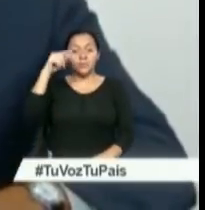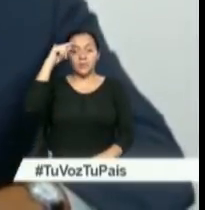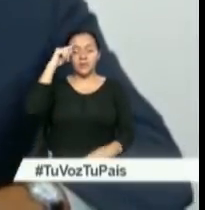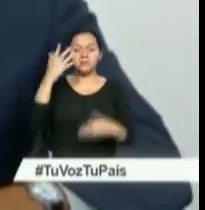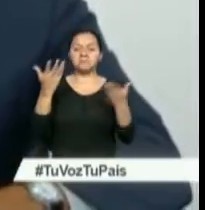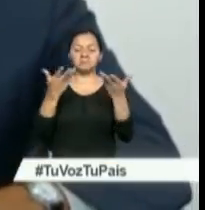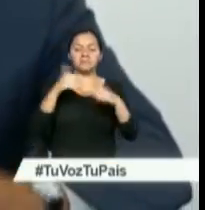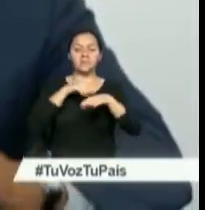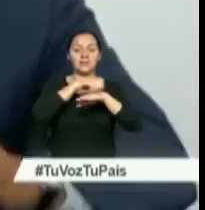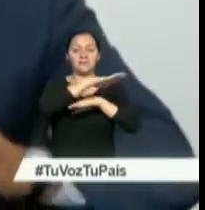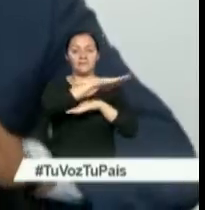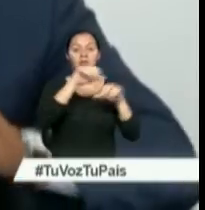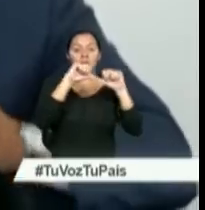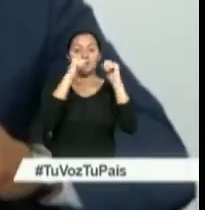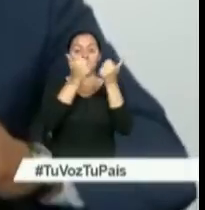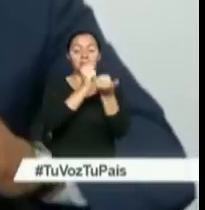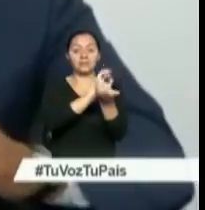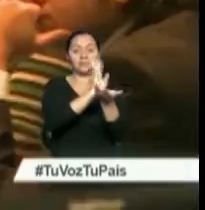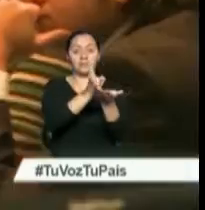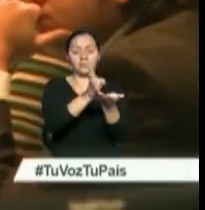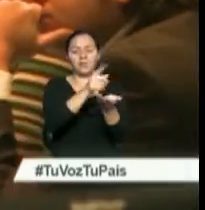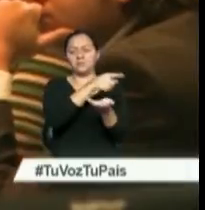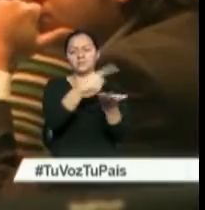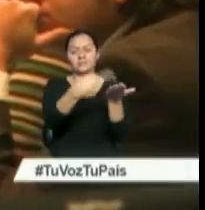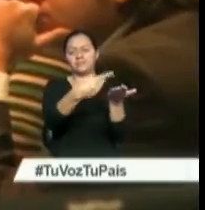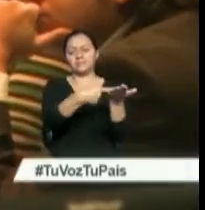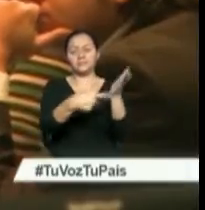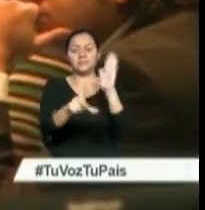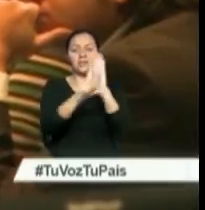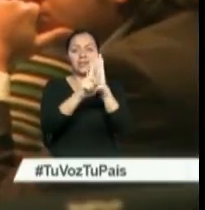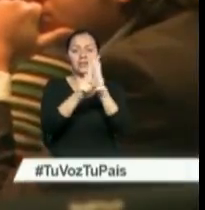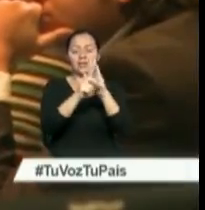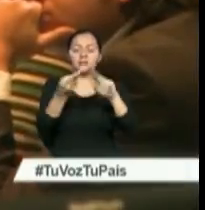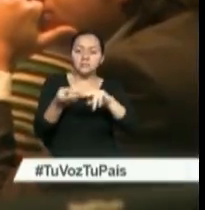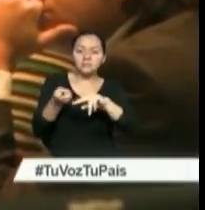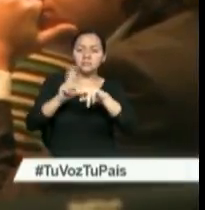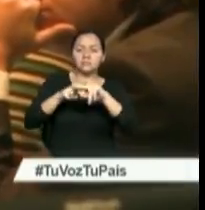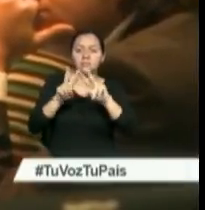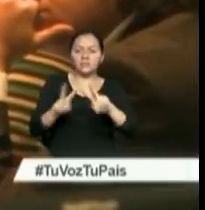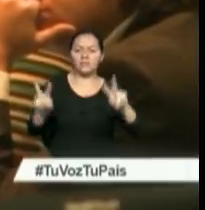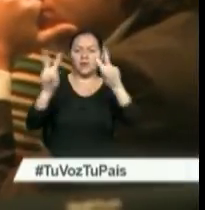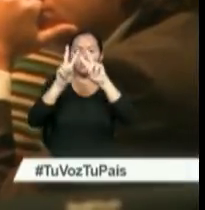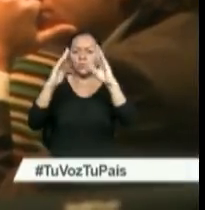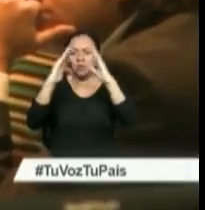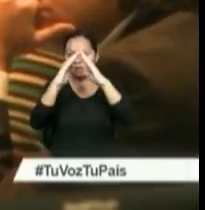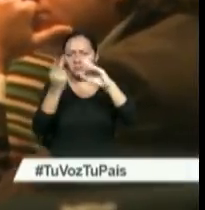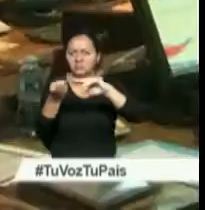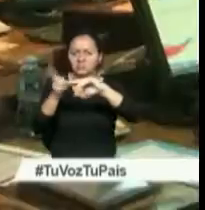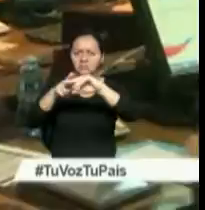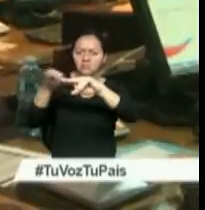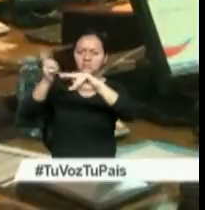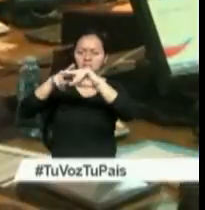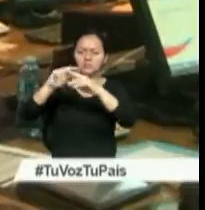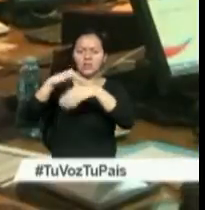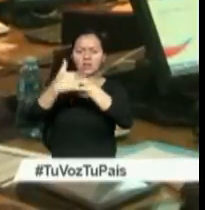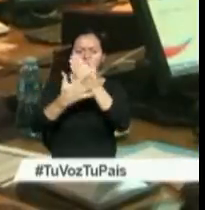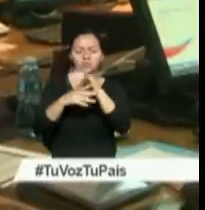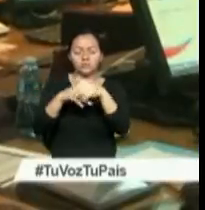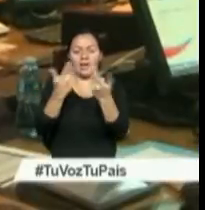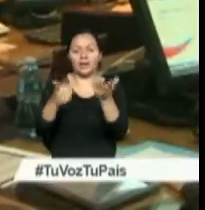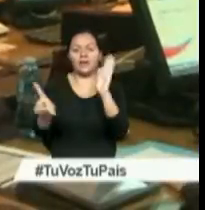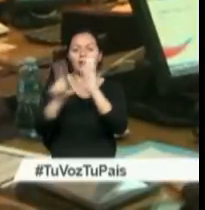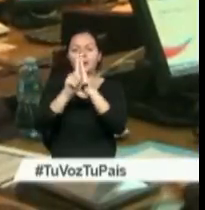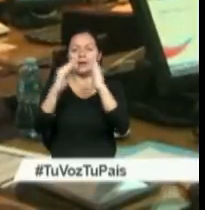Correa, envió a la Asamblea el proyecto de ley orgánica para evitar la especulación sobre el valor de las tierras y fijación de tributos conocido como ley de